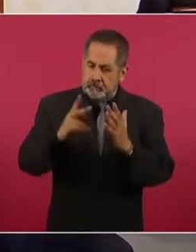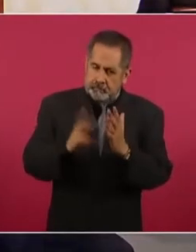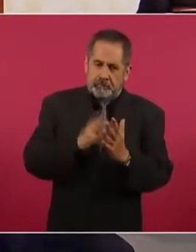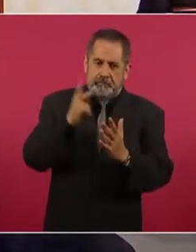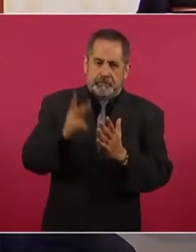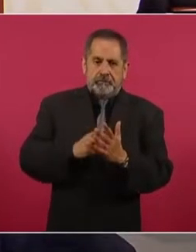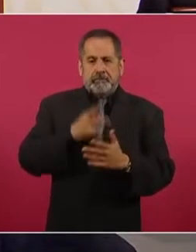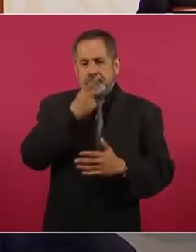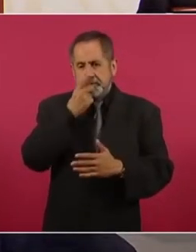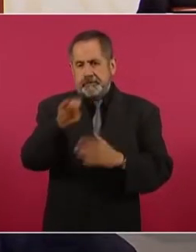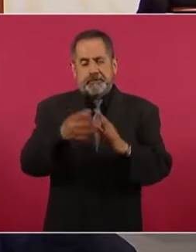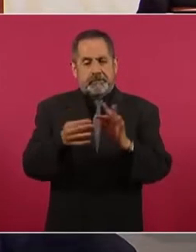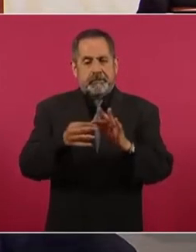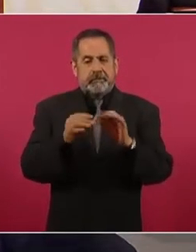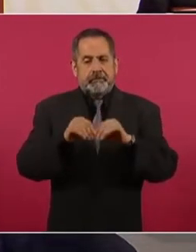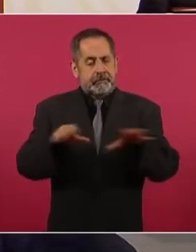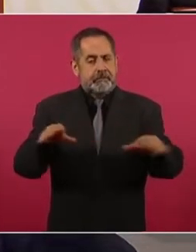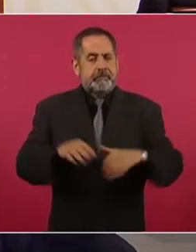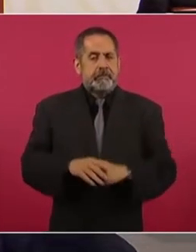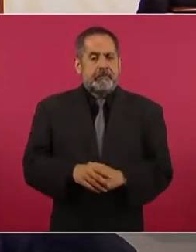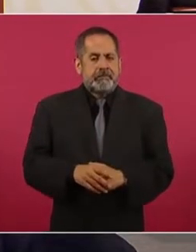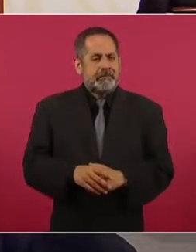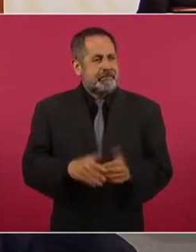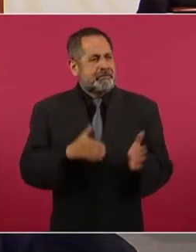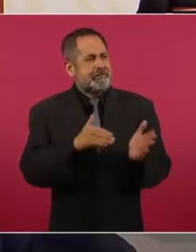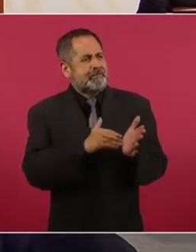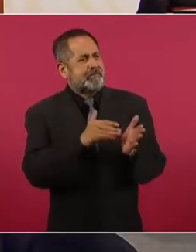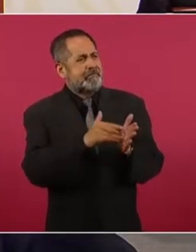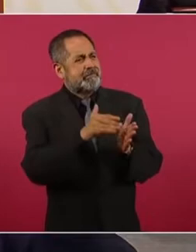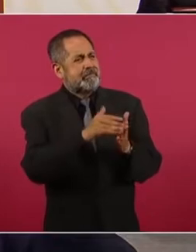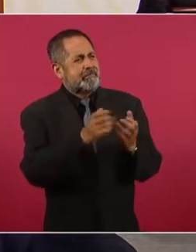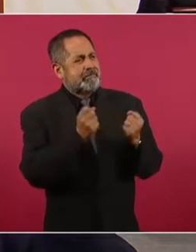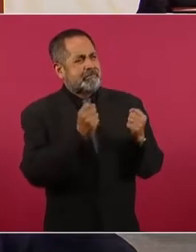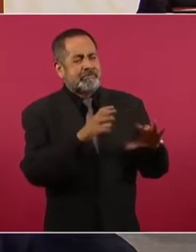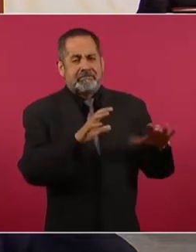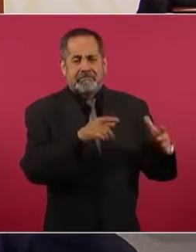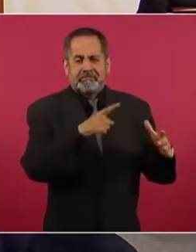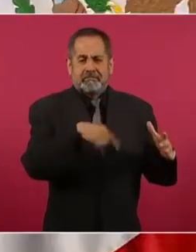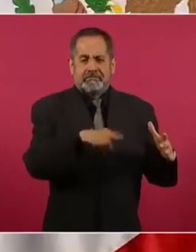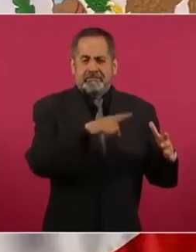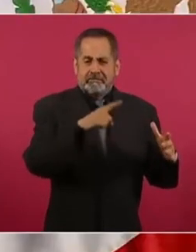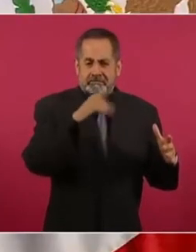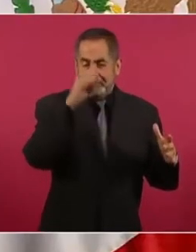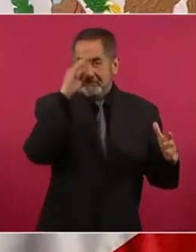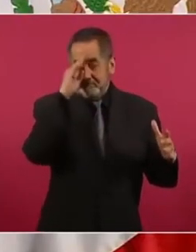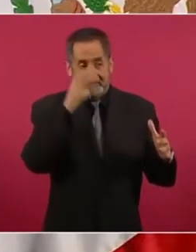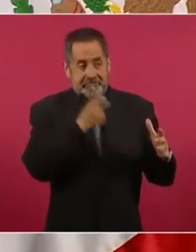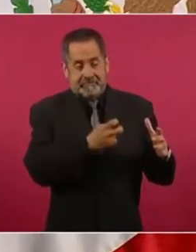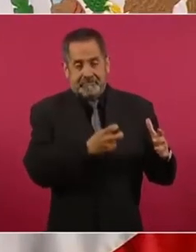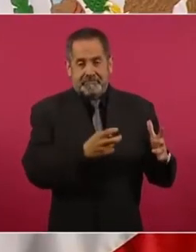seguir repitiendo, son millones que piensan así.